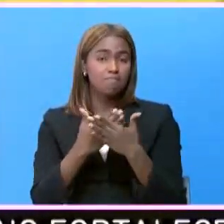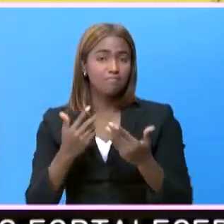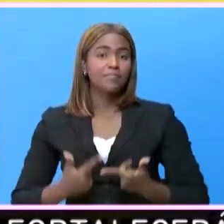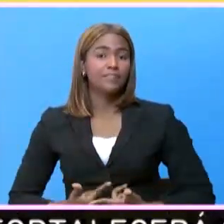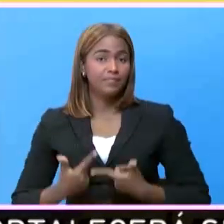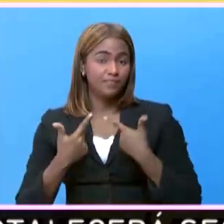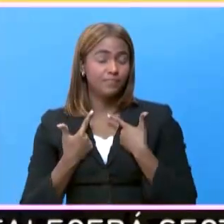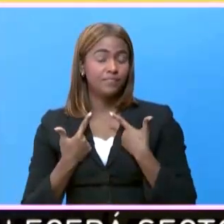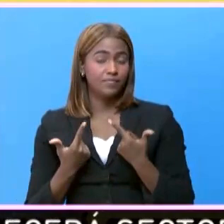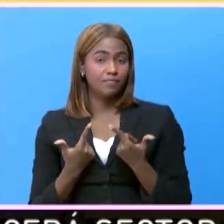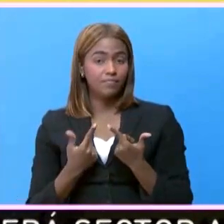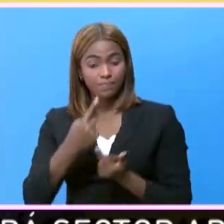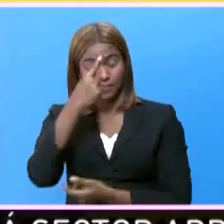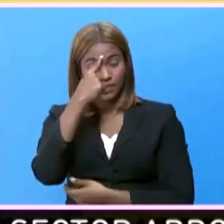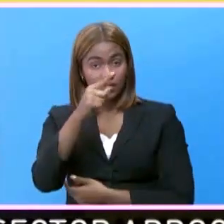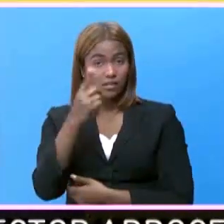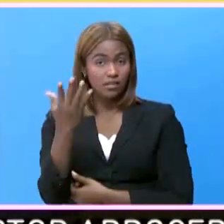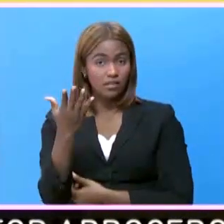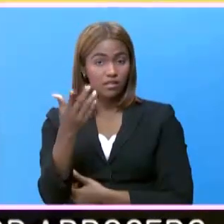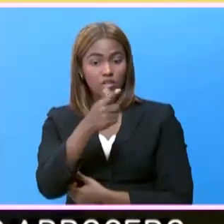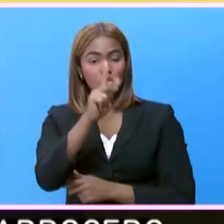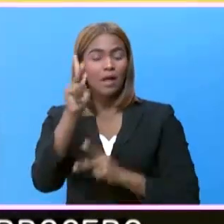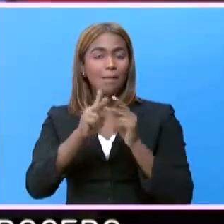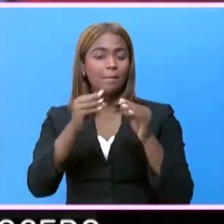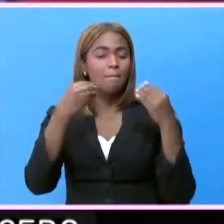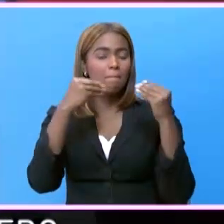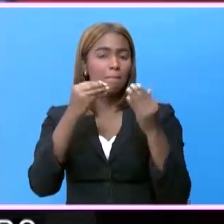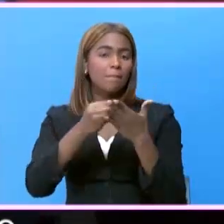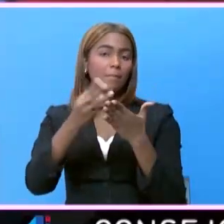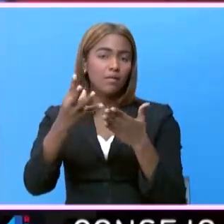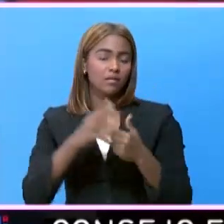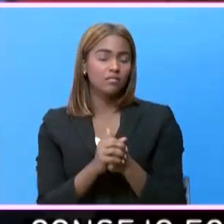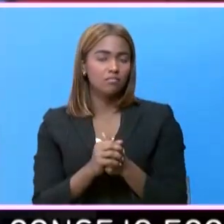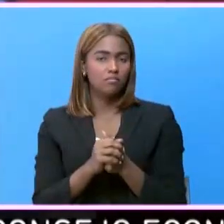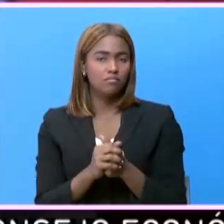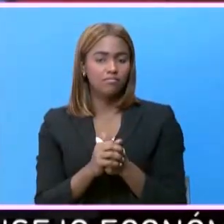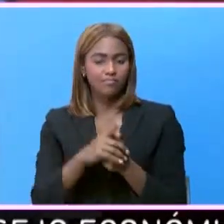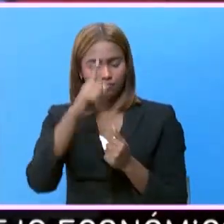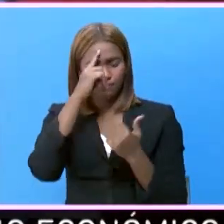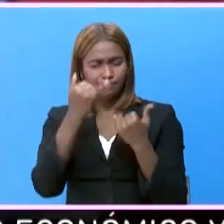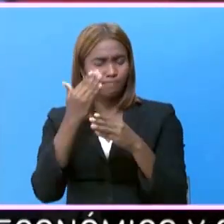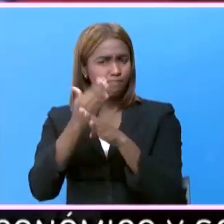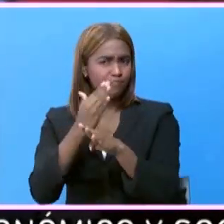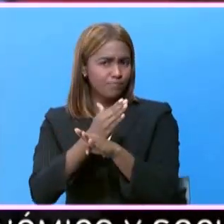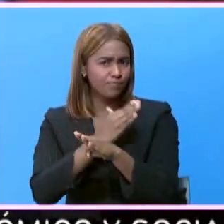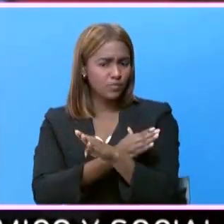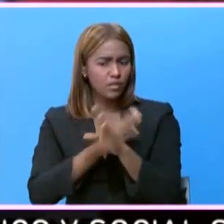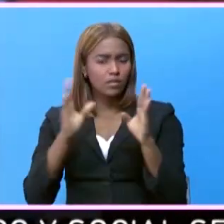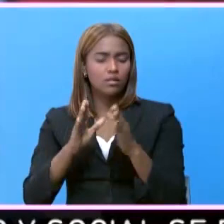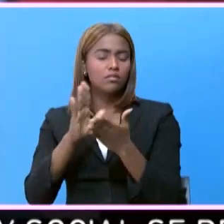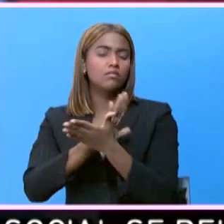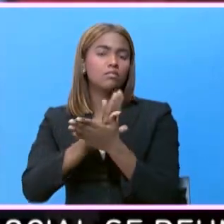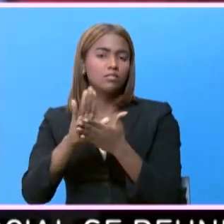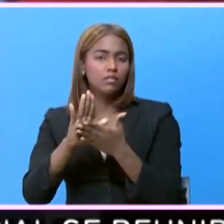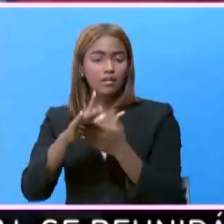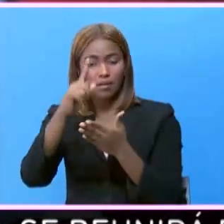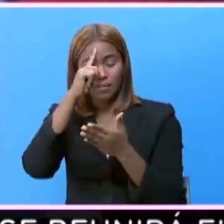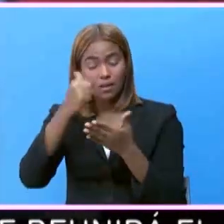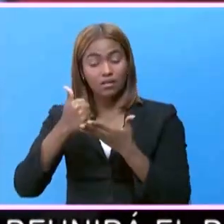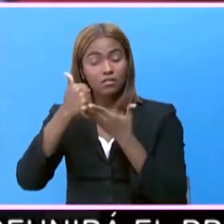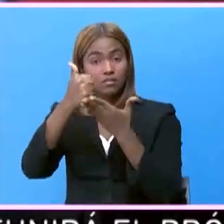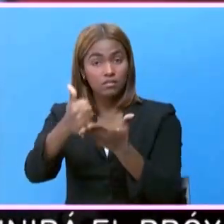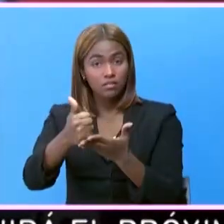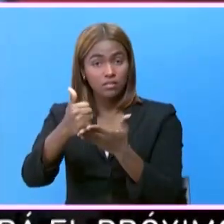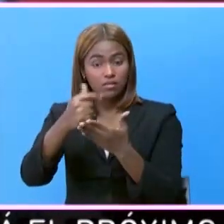vida de los consumidores. En el pro de desarrollo, de la transparencia, de la ayuda,